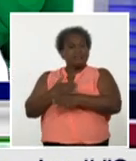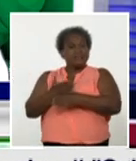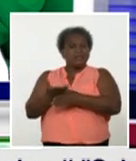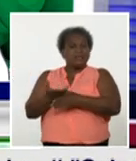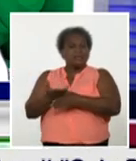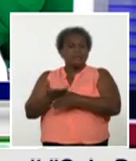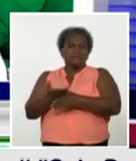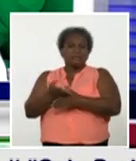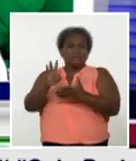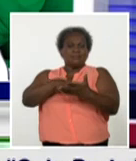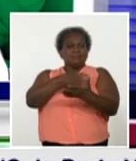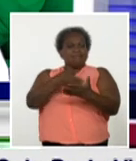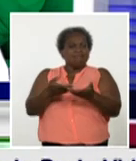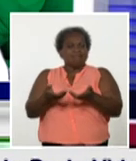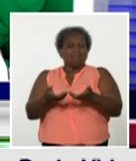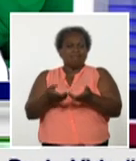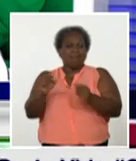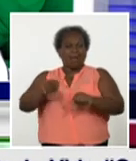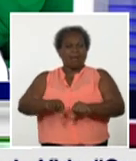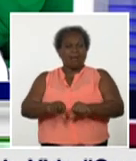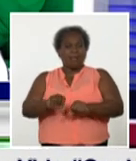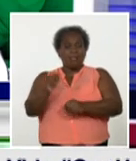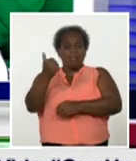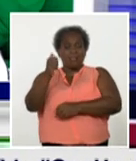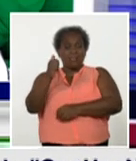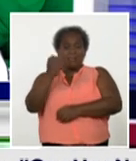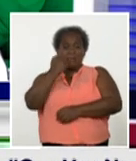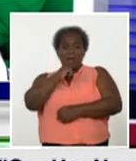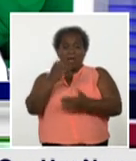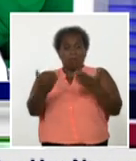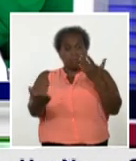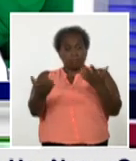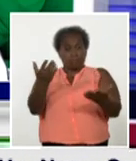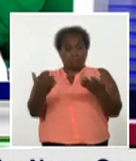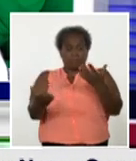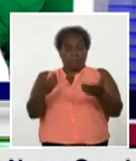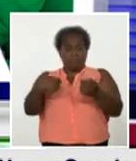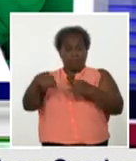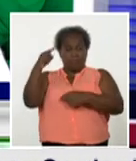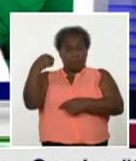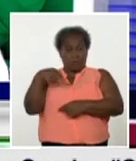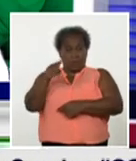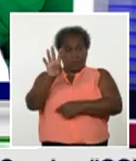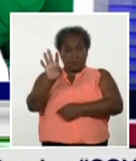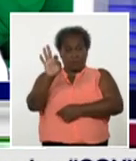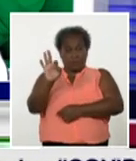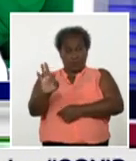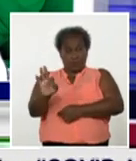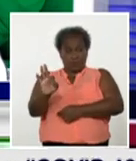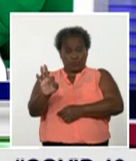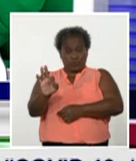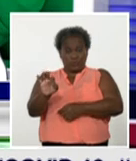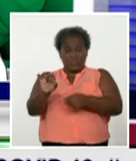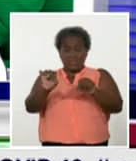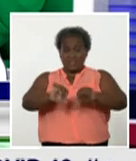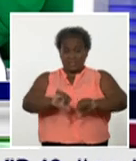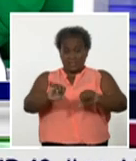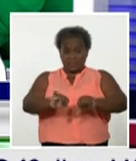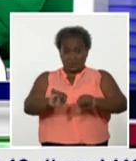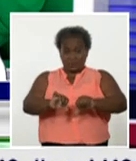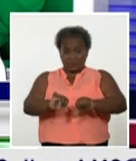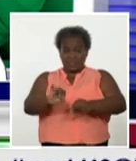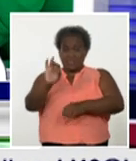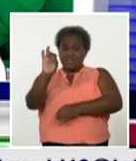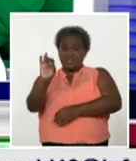clínico 10 más que el día anterior incluso de ellos 48 críticos y 72 en